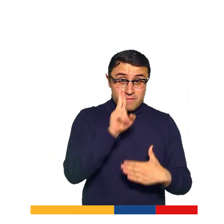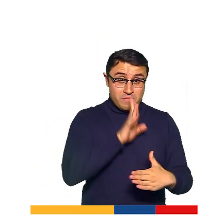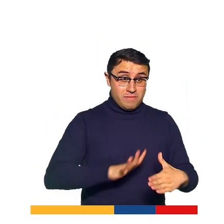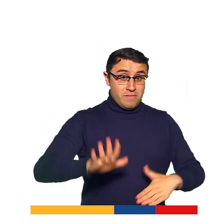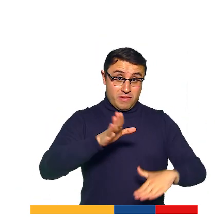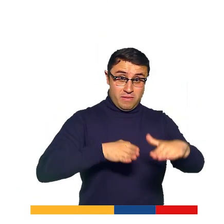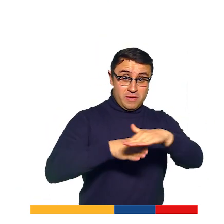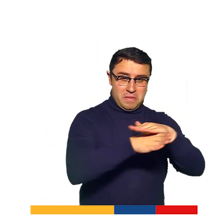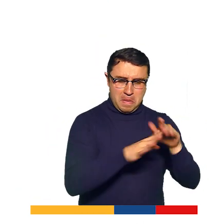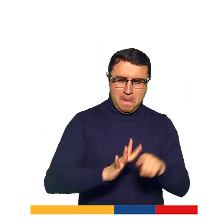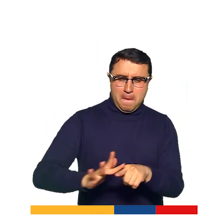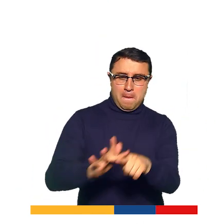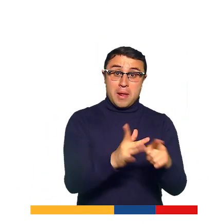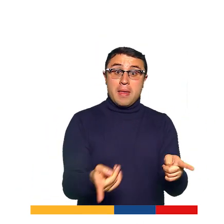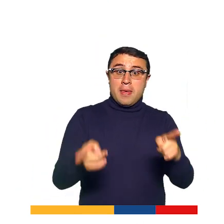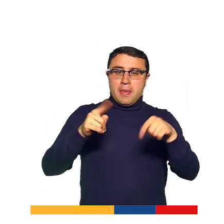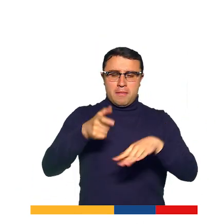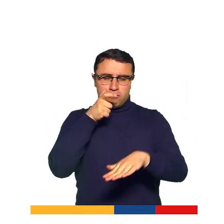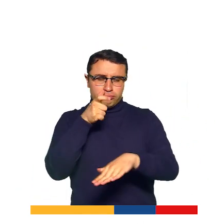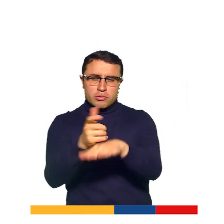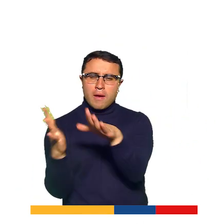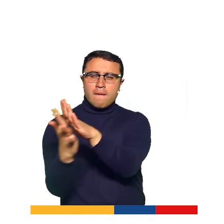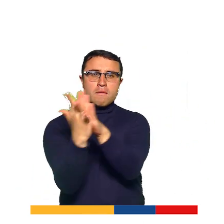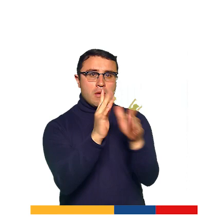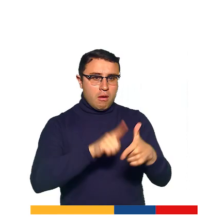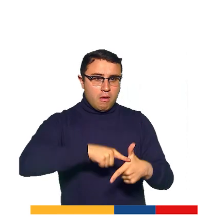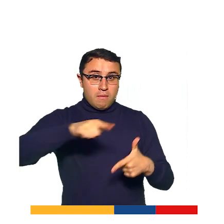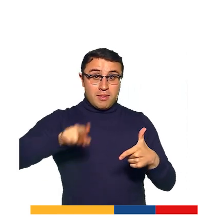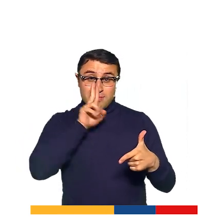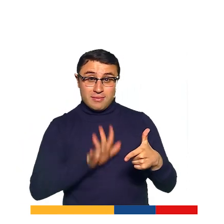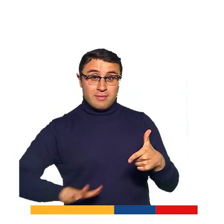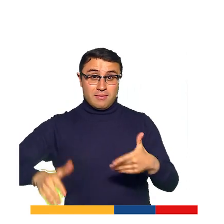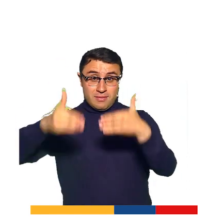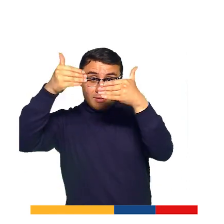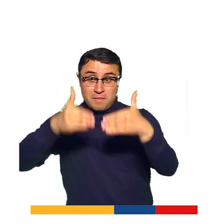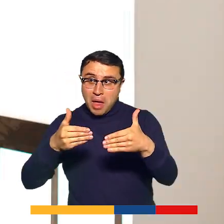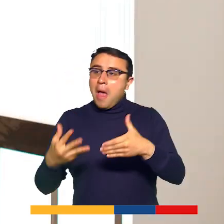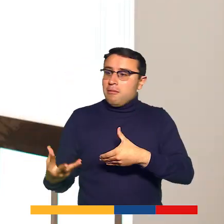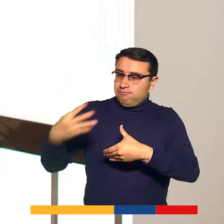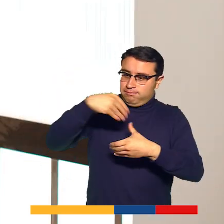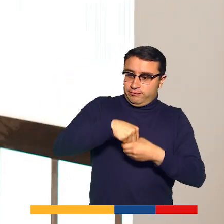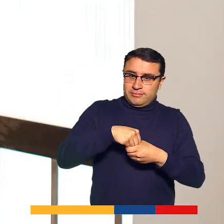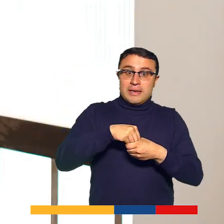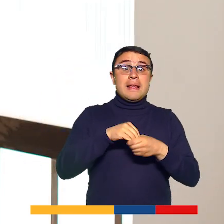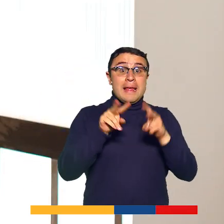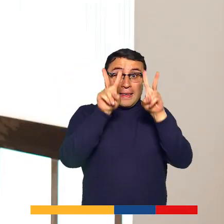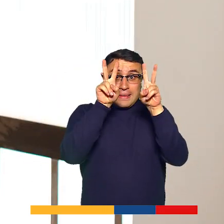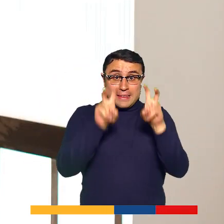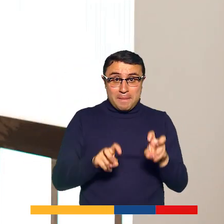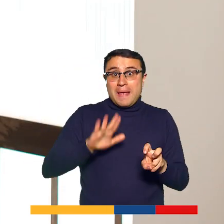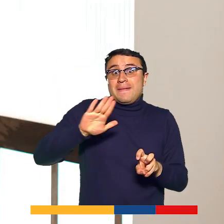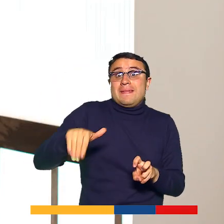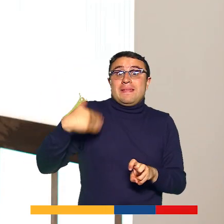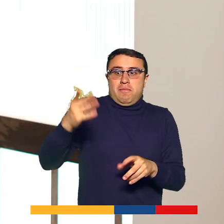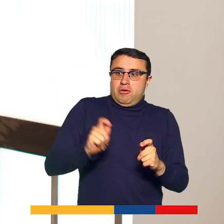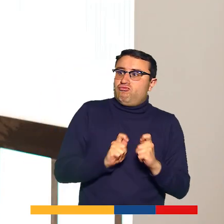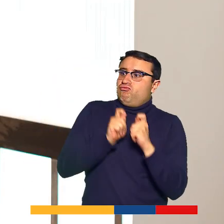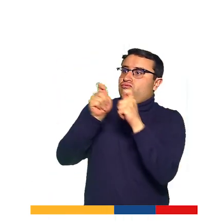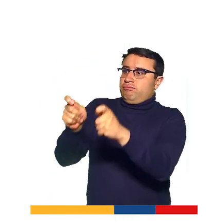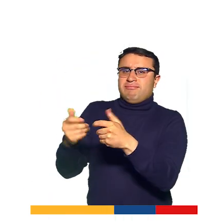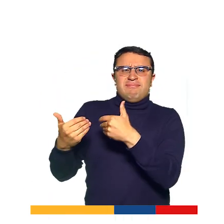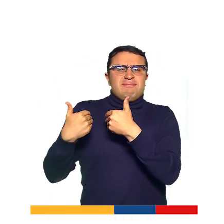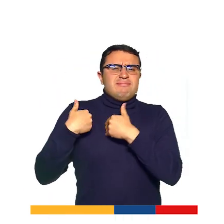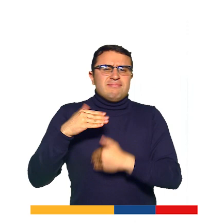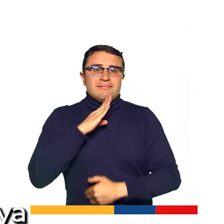Accesibilidad y la implementación del Observatorio Nacional de Discapacidad, a asuntos que van a trasladarse o va a